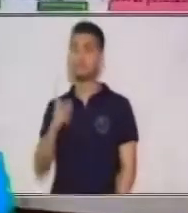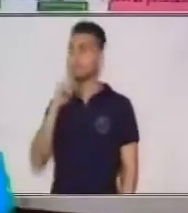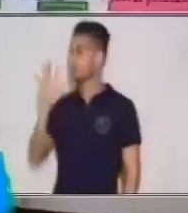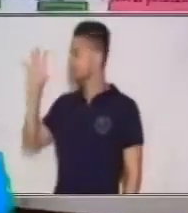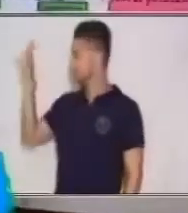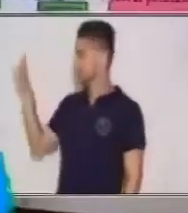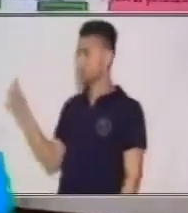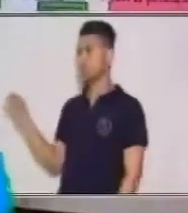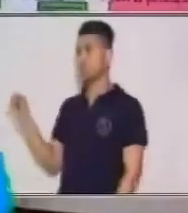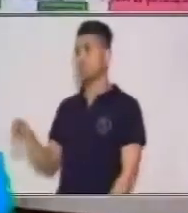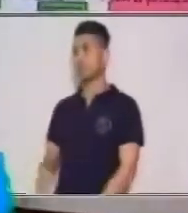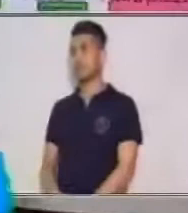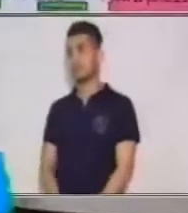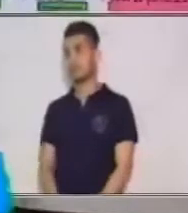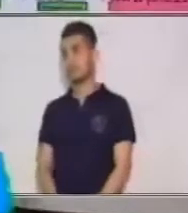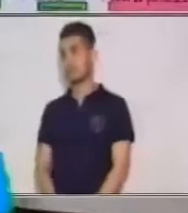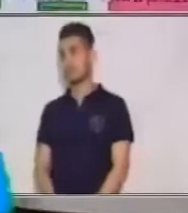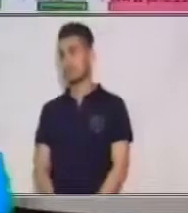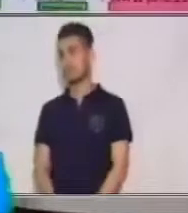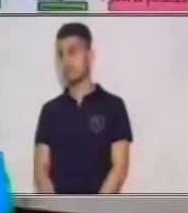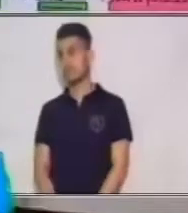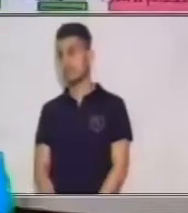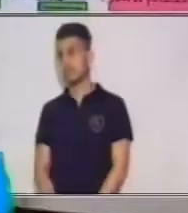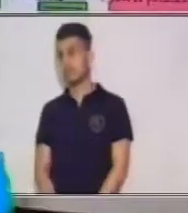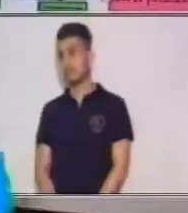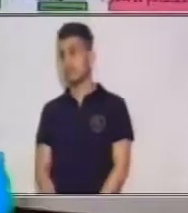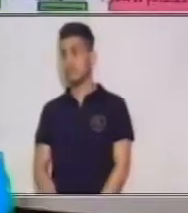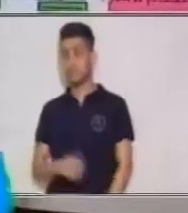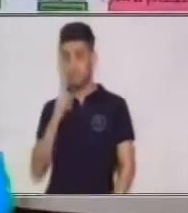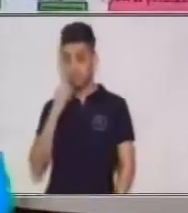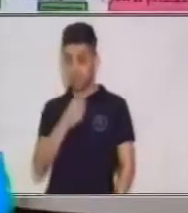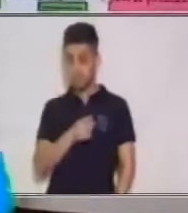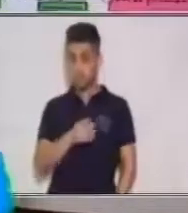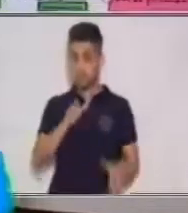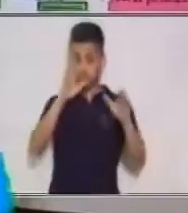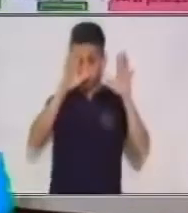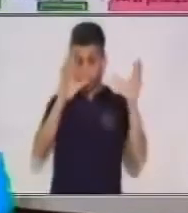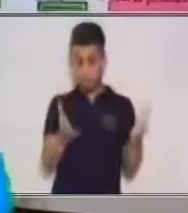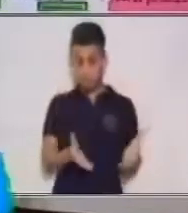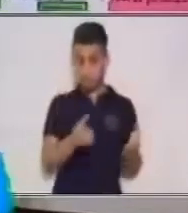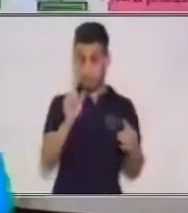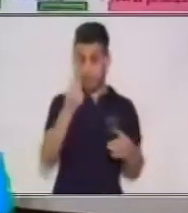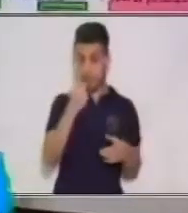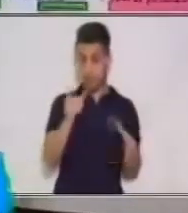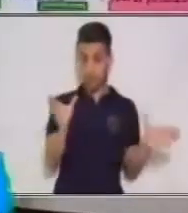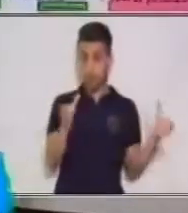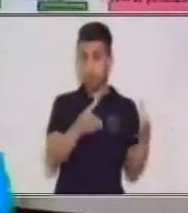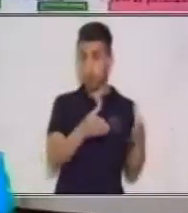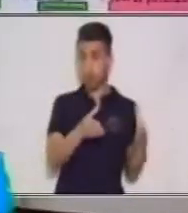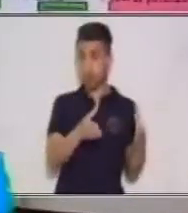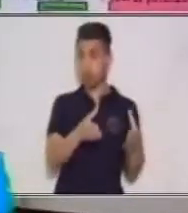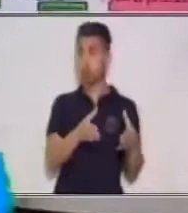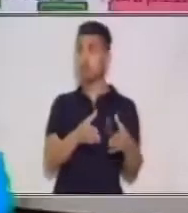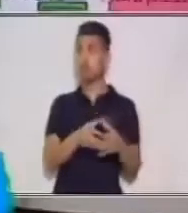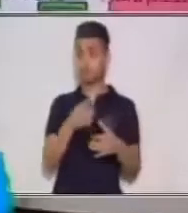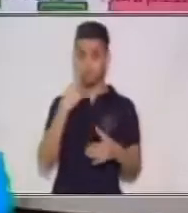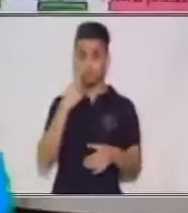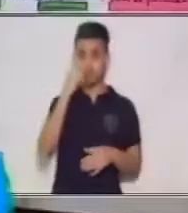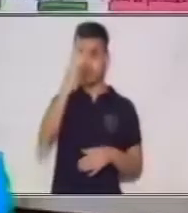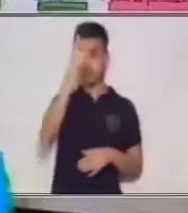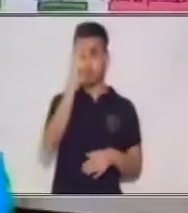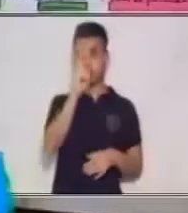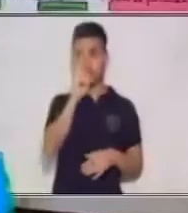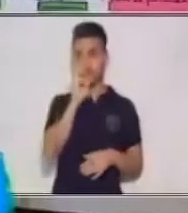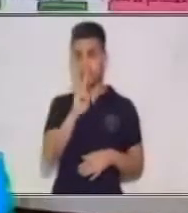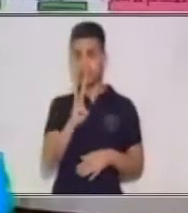relación 1. Observa que los elementos del dominio de mi primer conjunto, que son los que vamos a